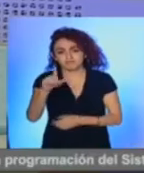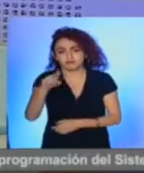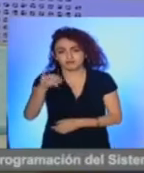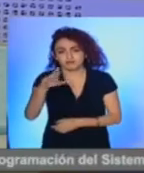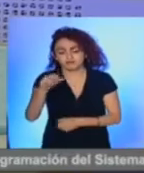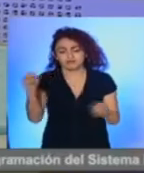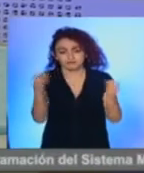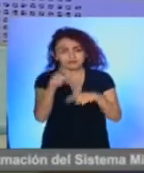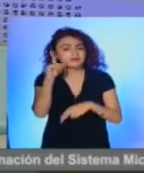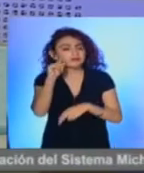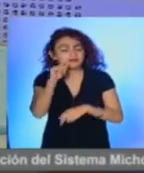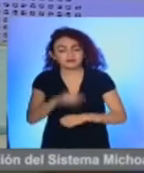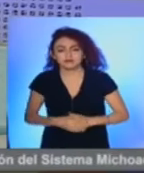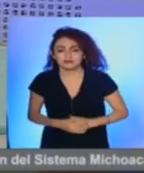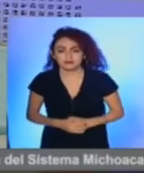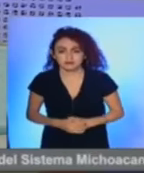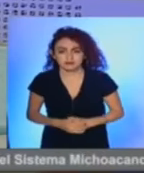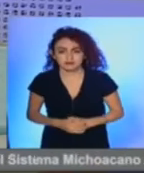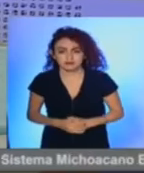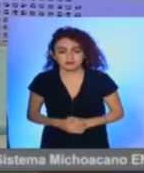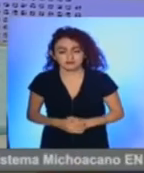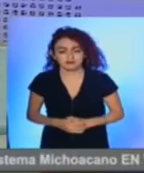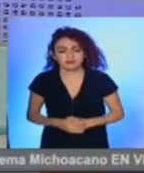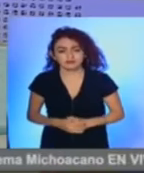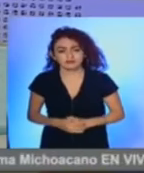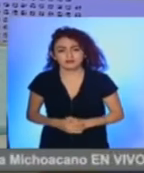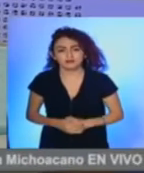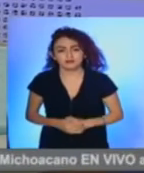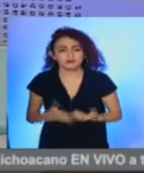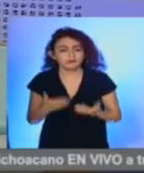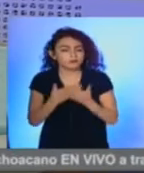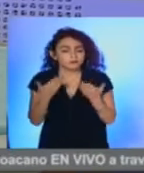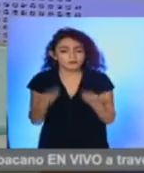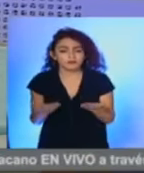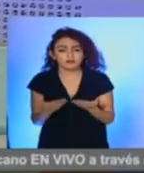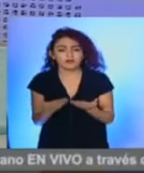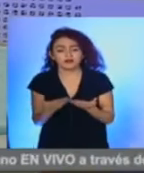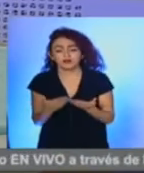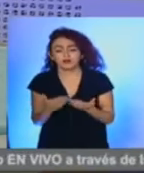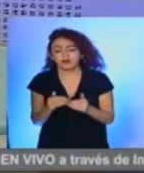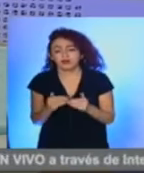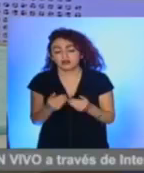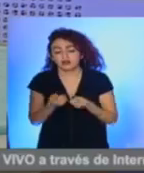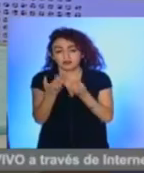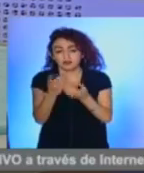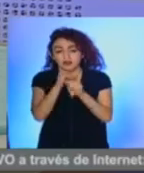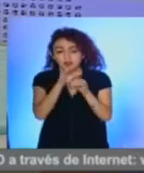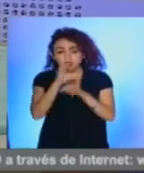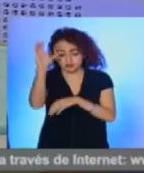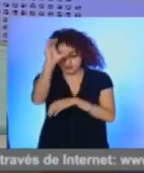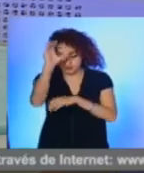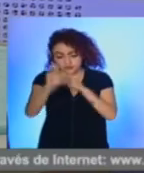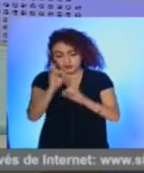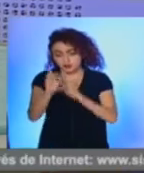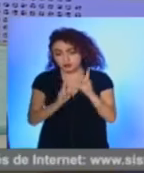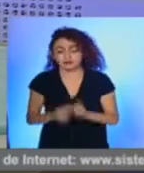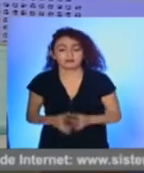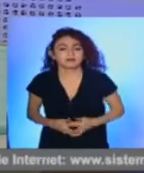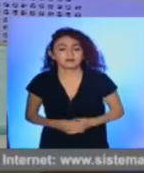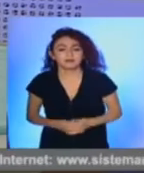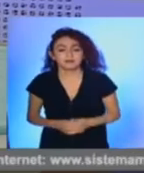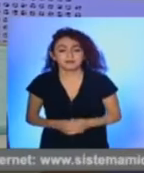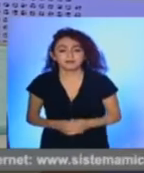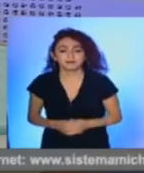gracias Livia nos escuchamos y nos vemos el día de mañana. Es tiempo de dar paso a la información deportiva aquí en SEME Noticias.